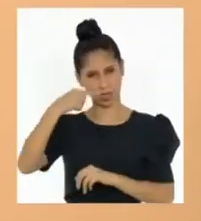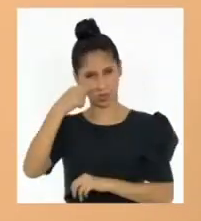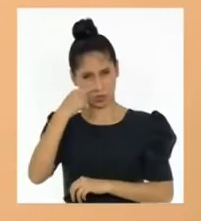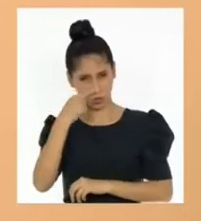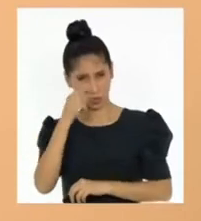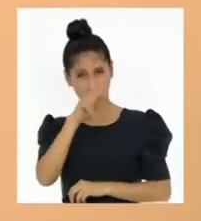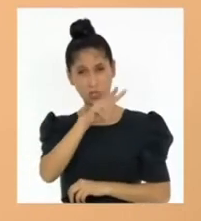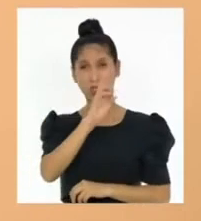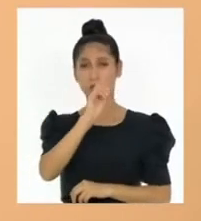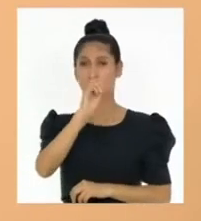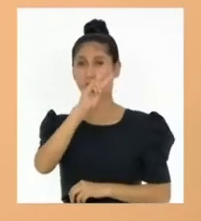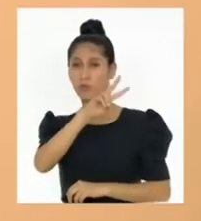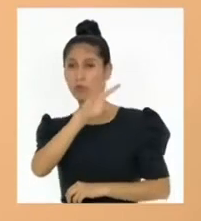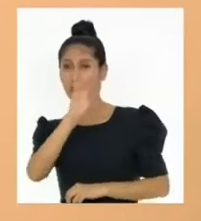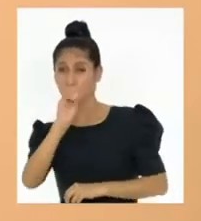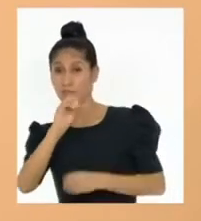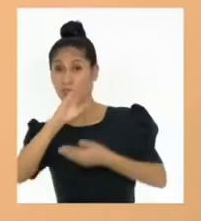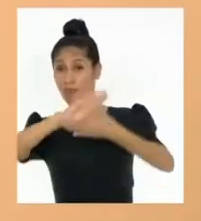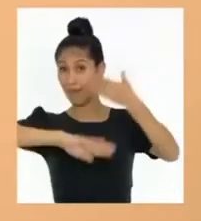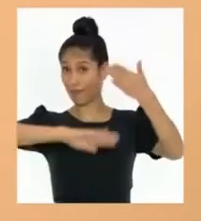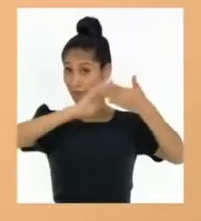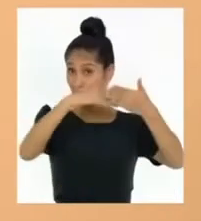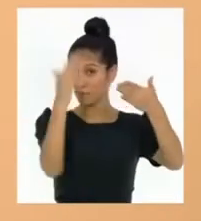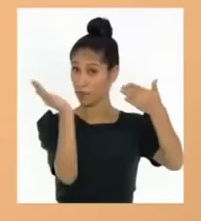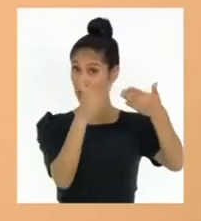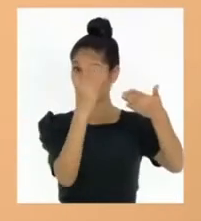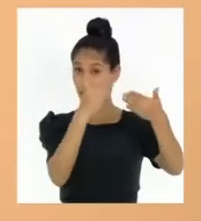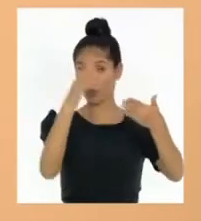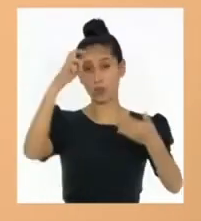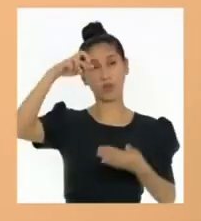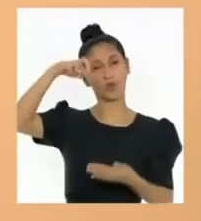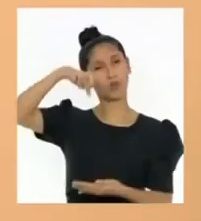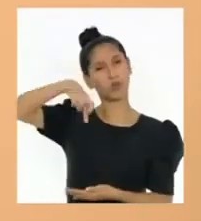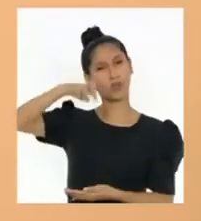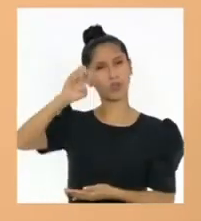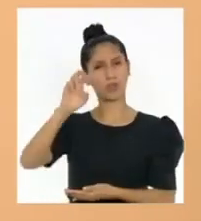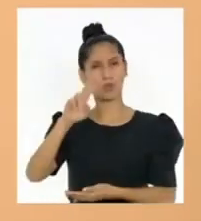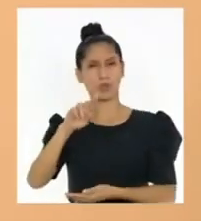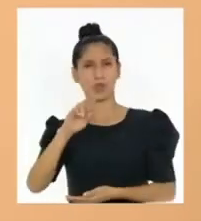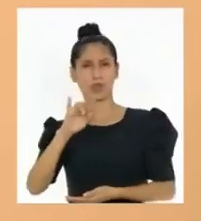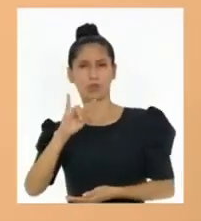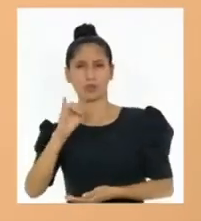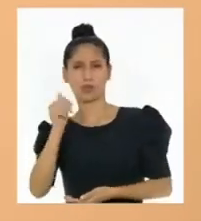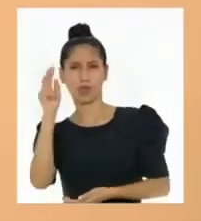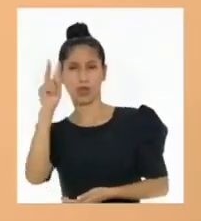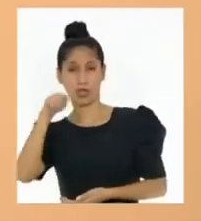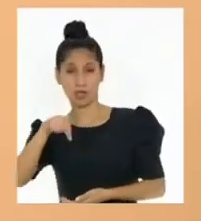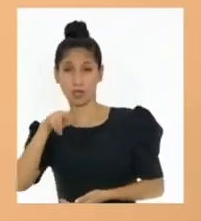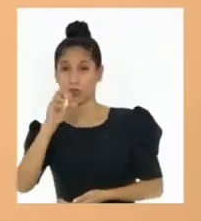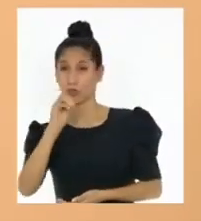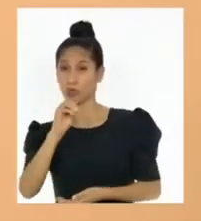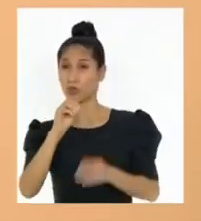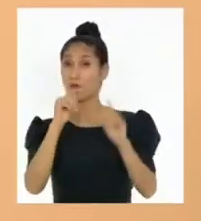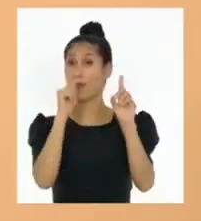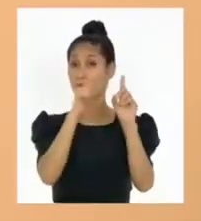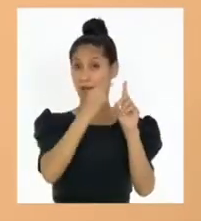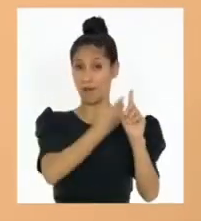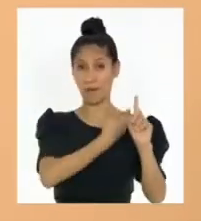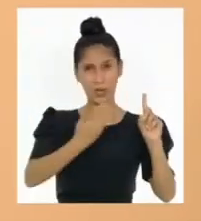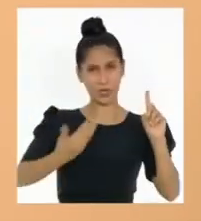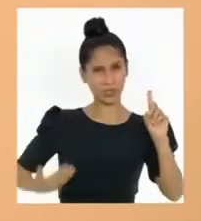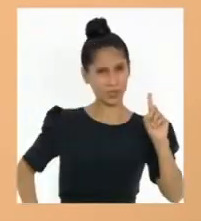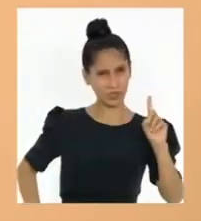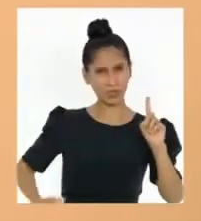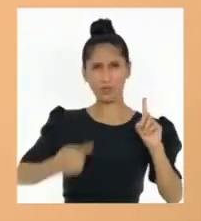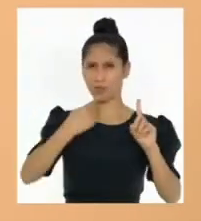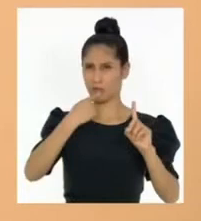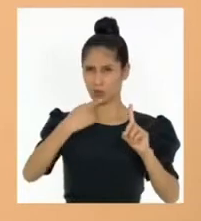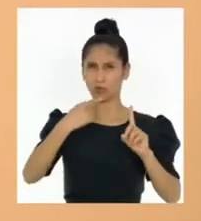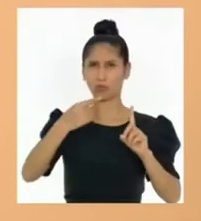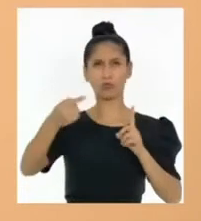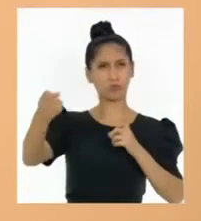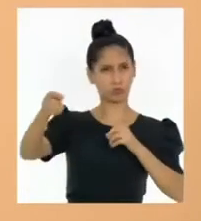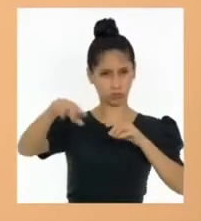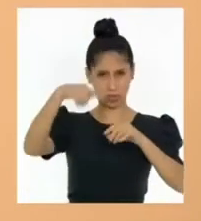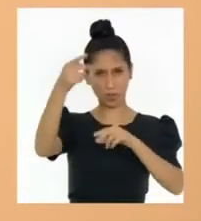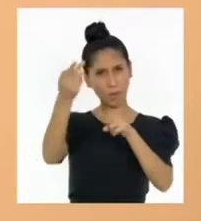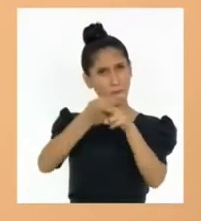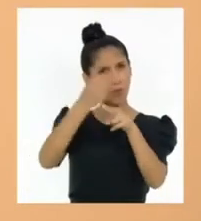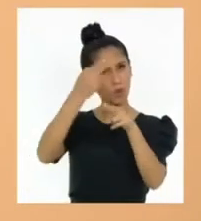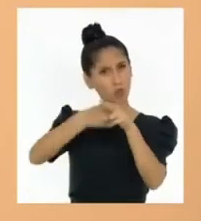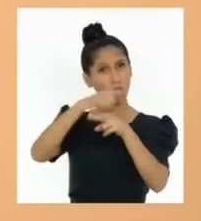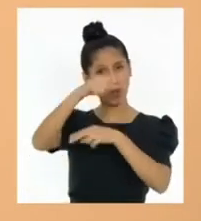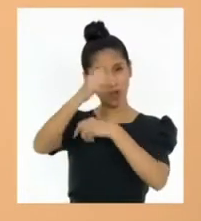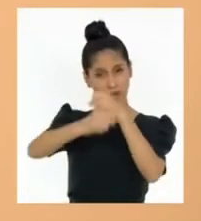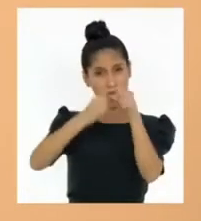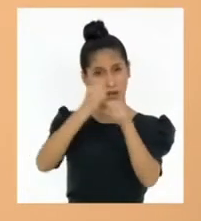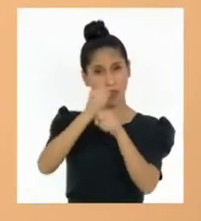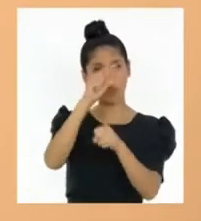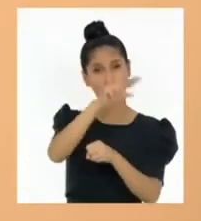Oficial El Peruano, el Presidente de la República convocó a elecciones generales 2021 para la